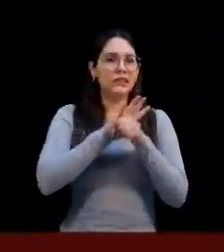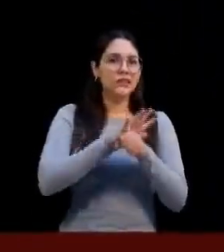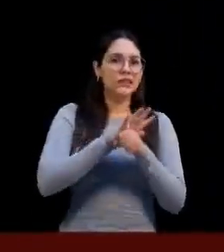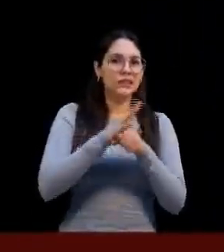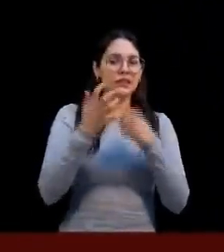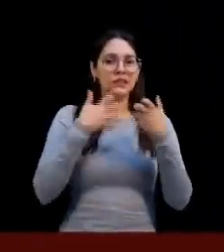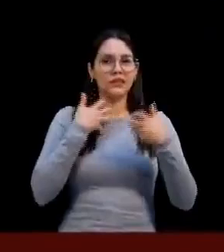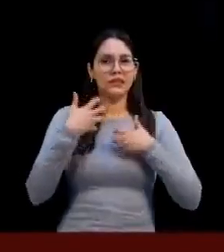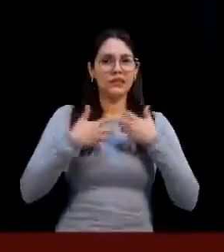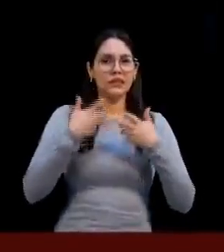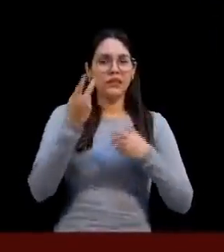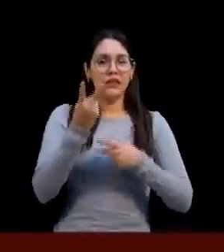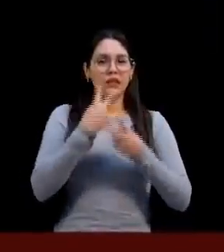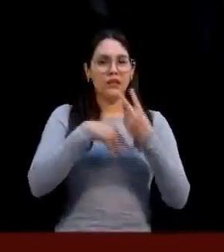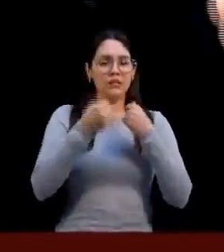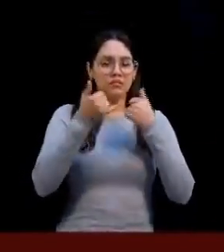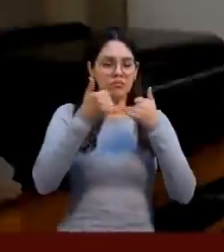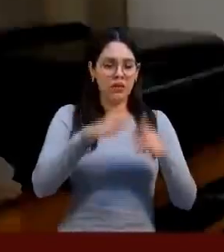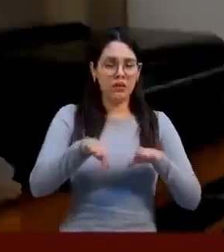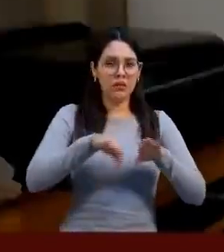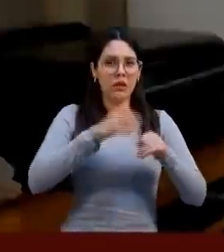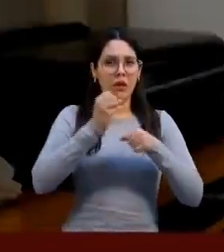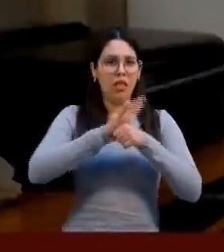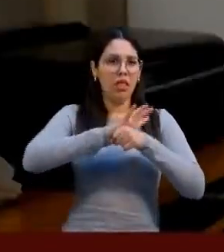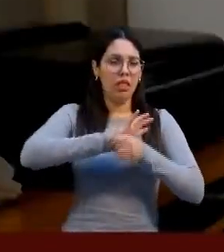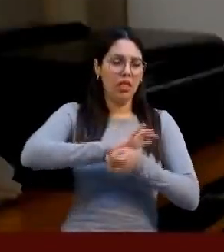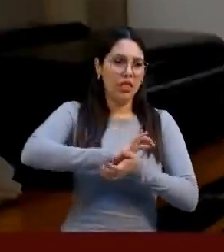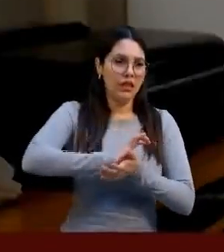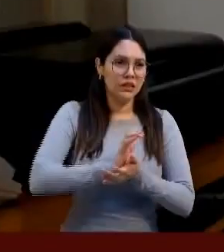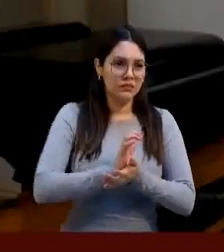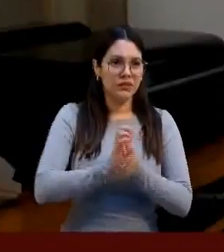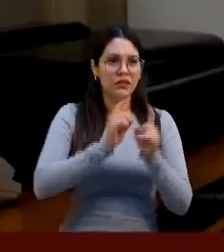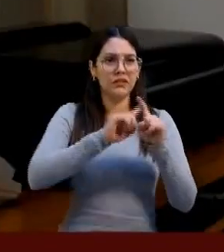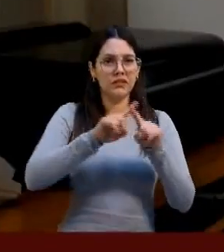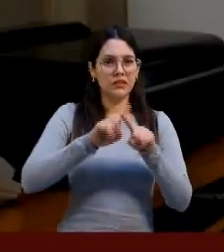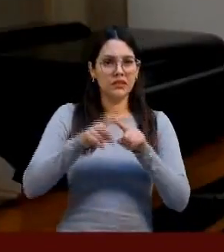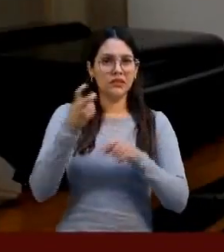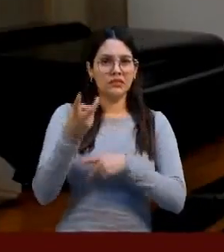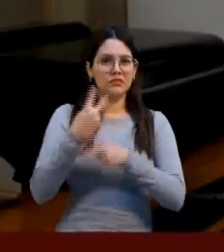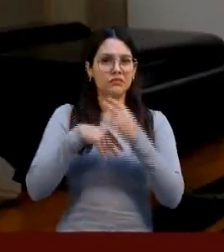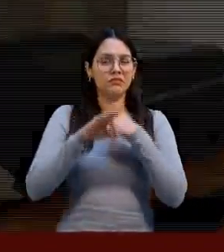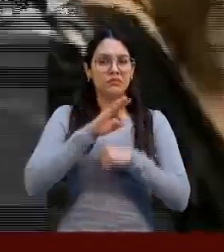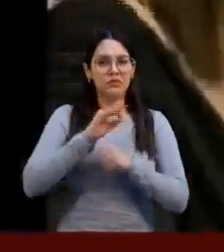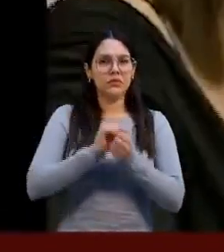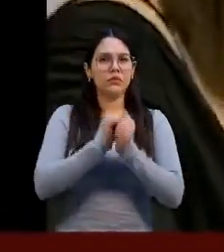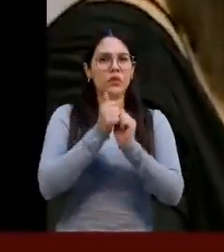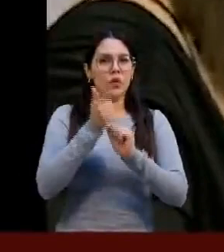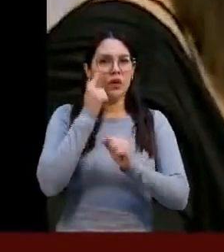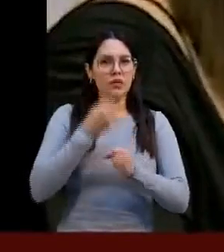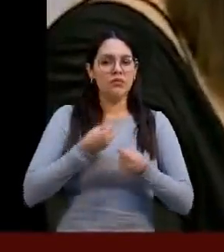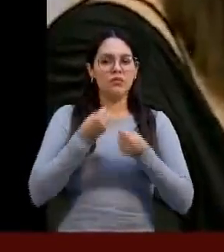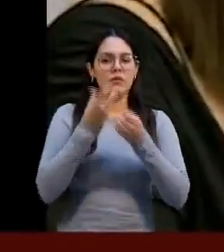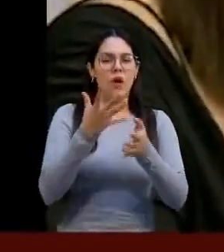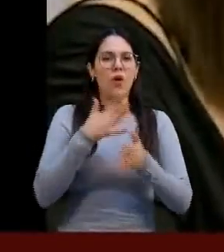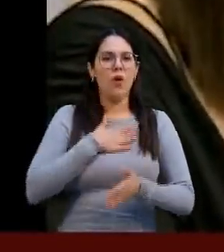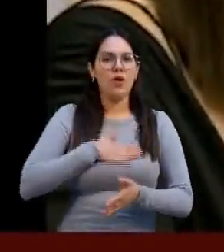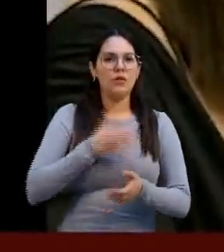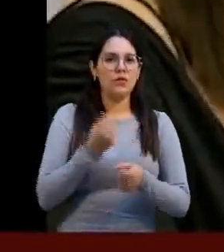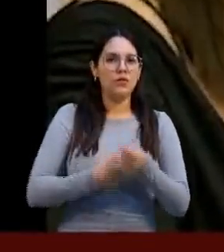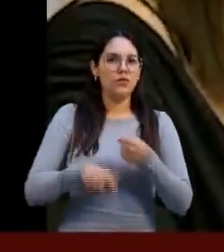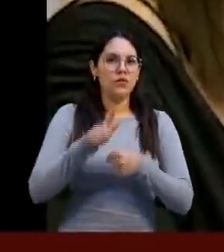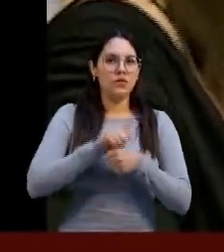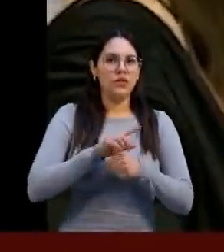hasta discriminación y falta de inclusión, contribuiría también a generar justicia social. O que tengan que ir a trabajar